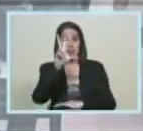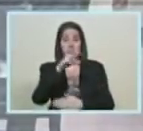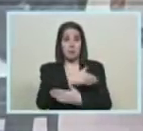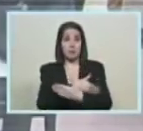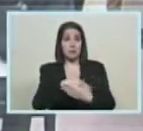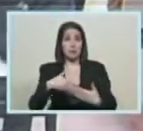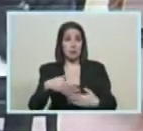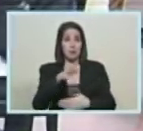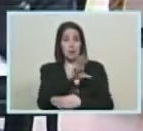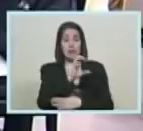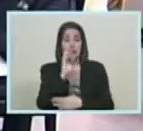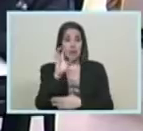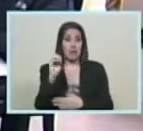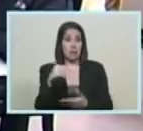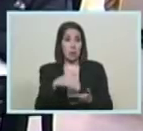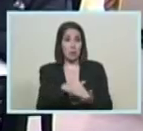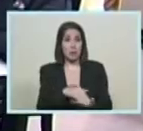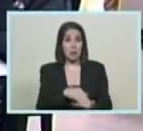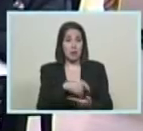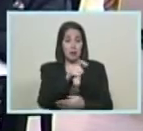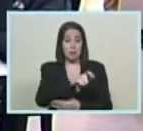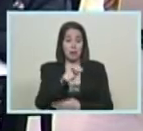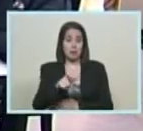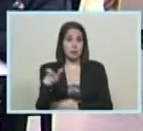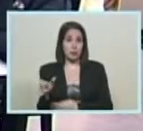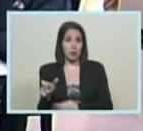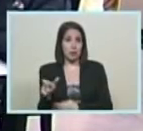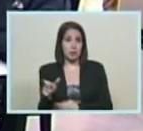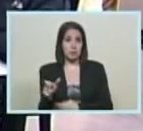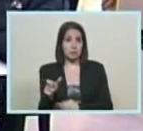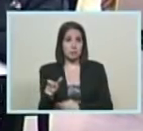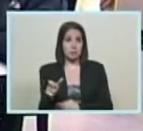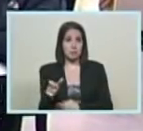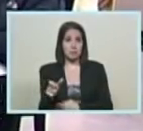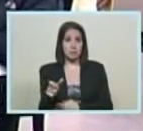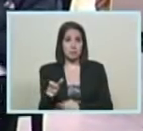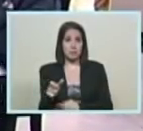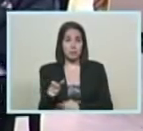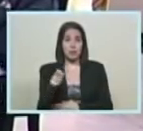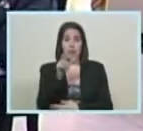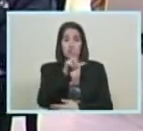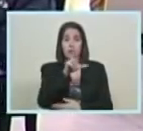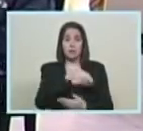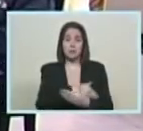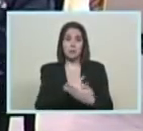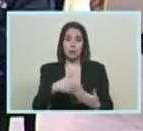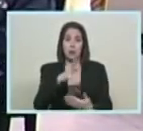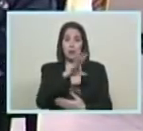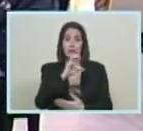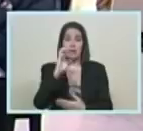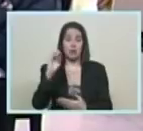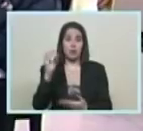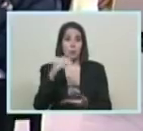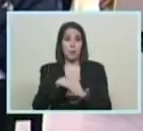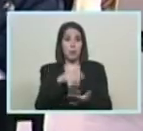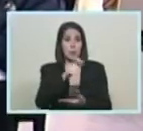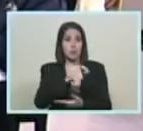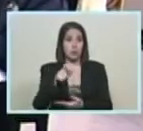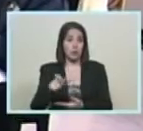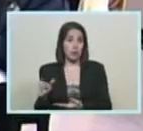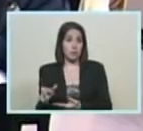.500.000 compatriotas a lo largo y ancho del país, 3.500.000 compatriotas.